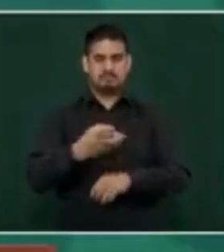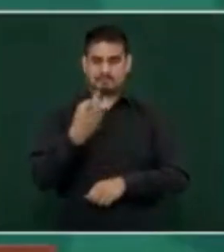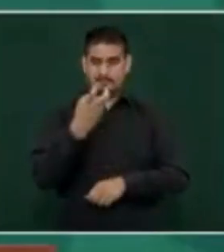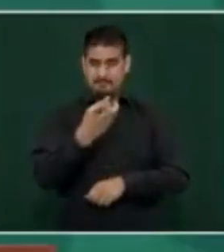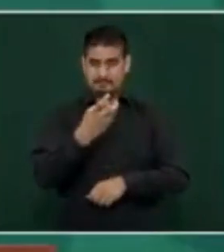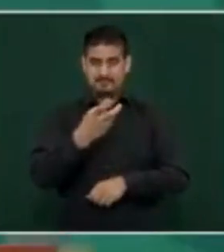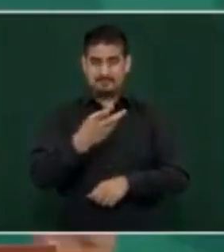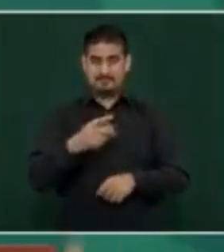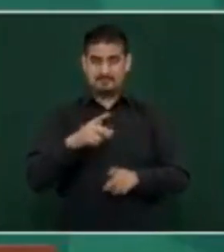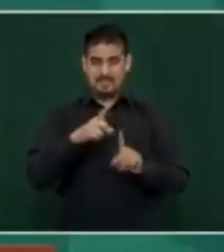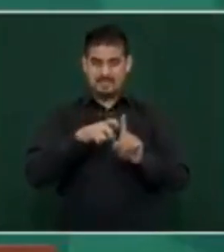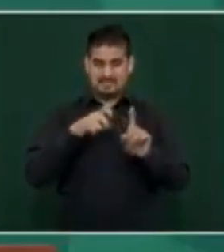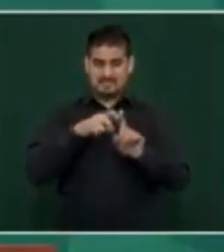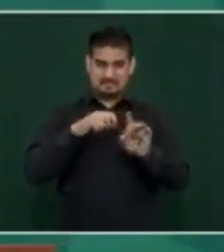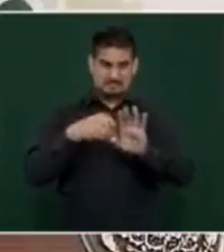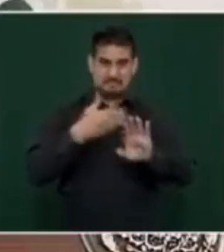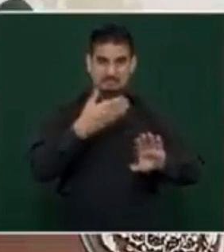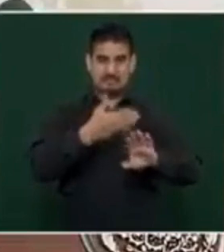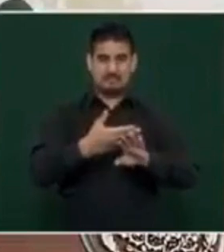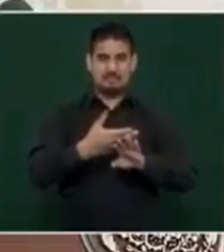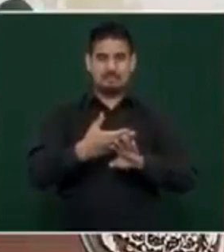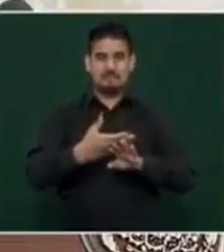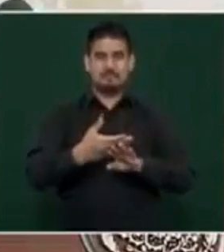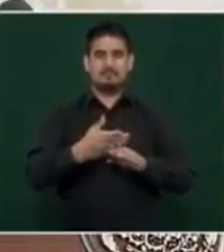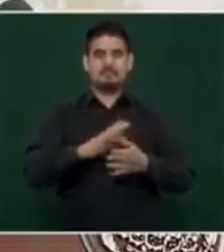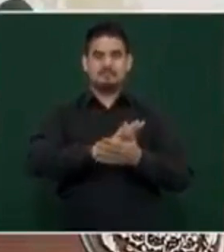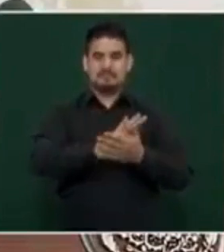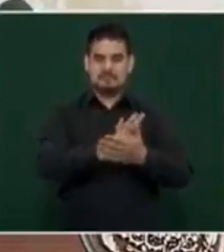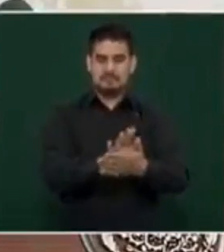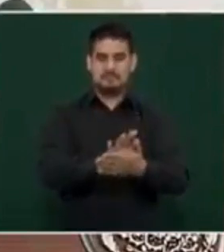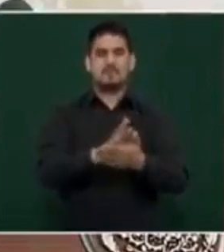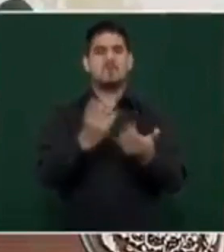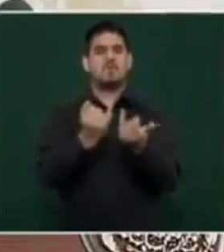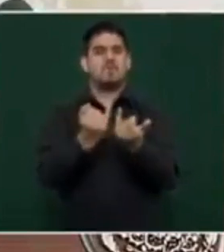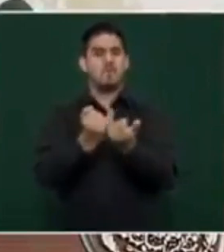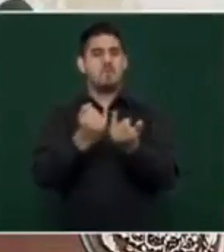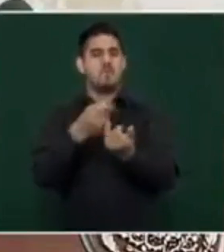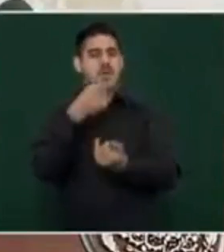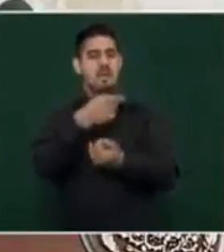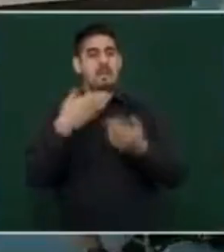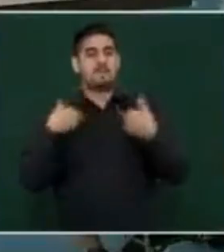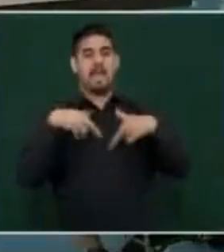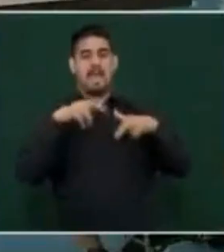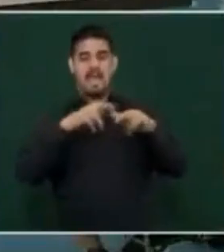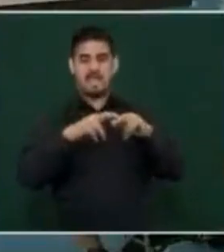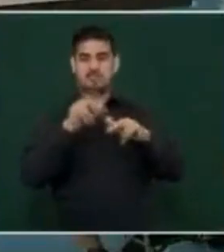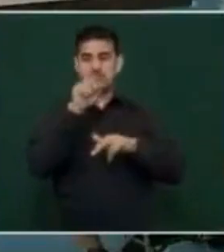como se trata de un maestro de la sierra,